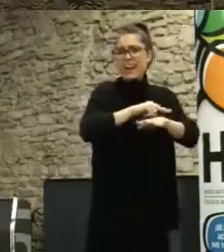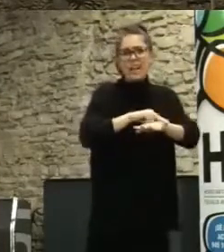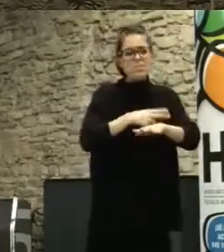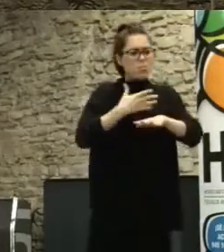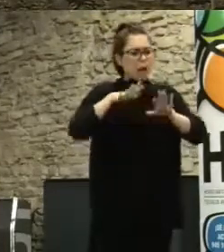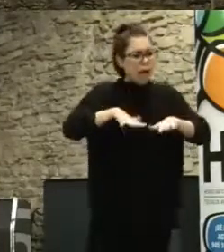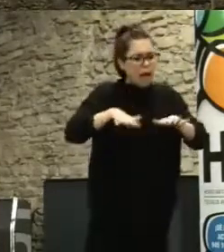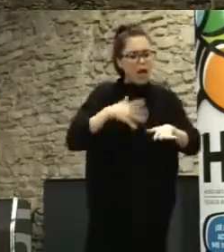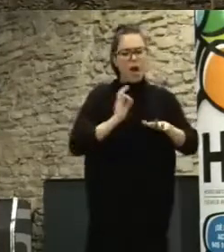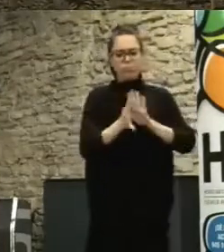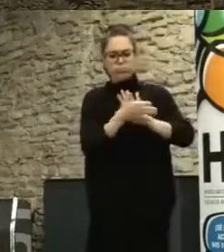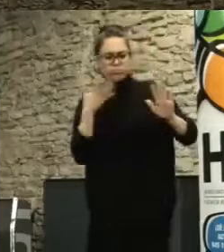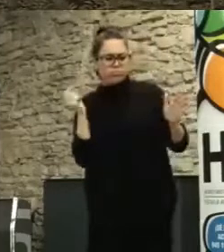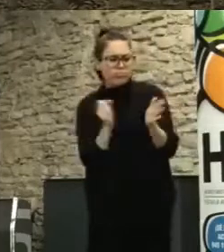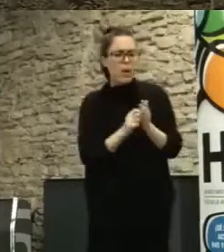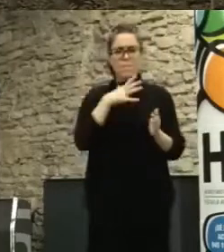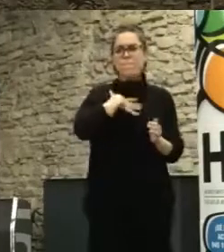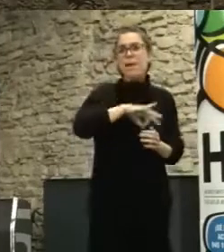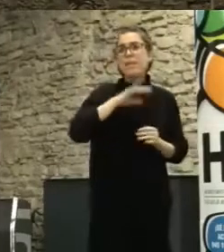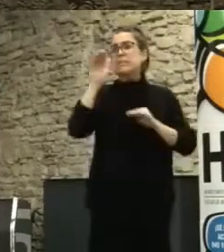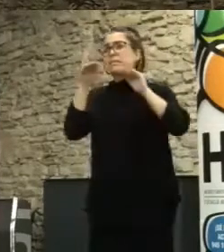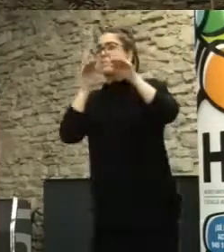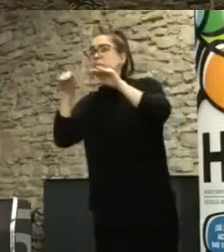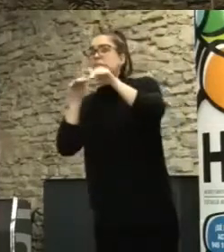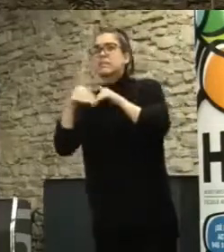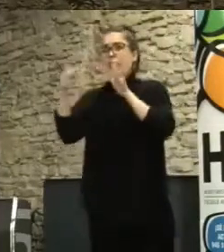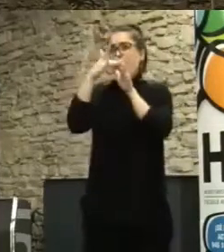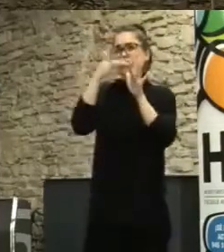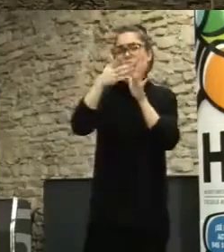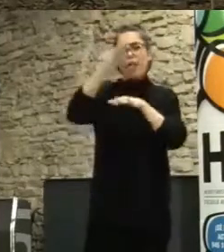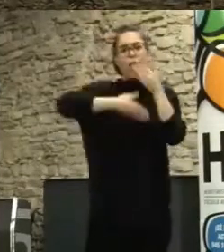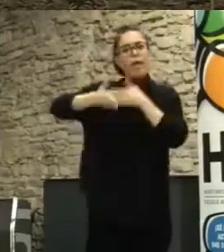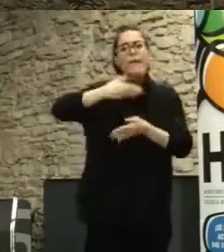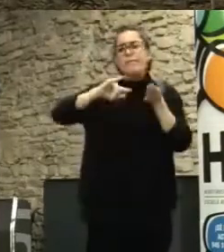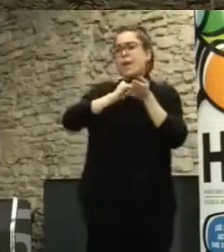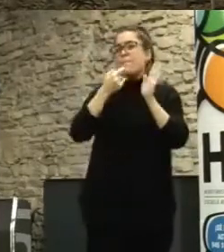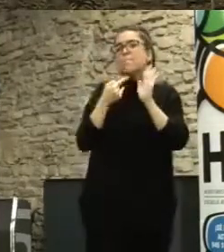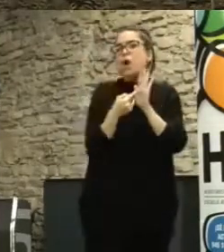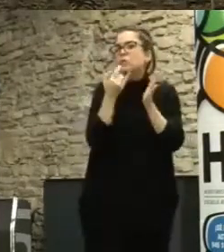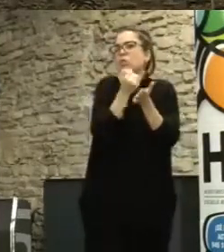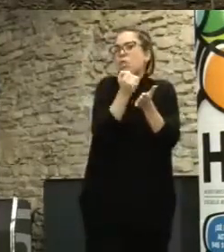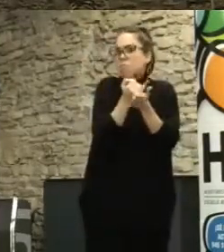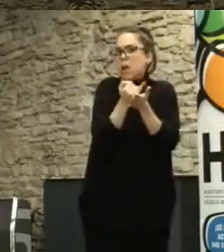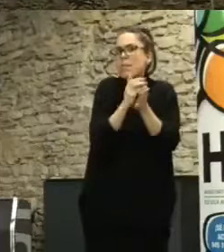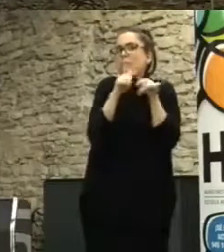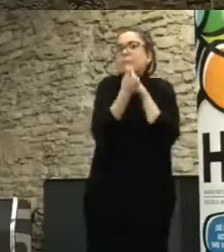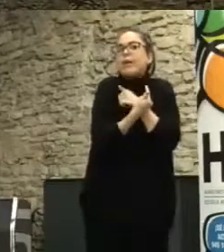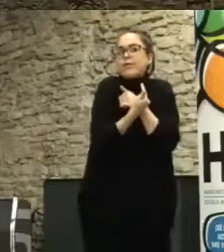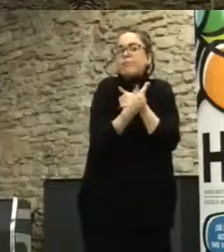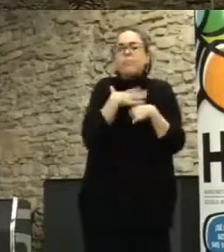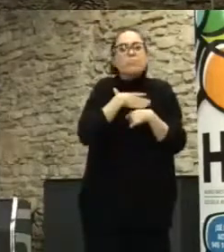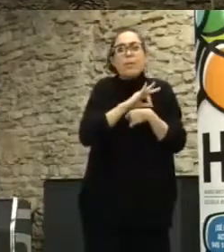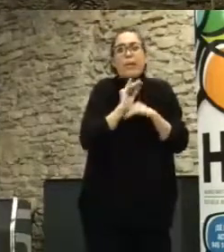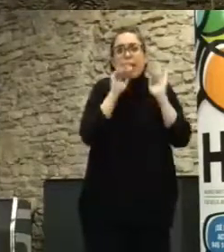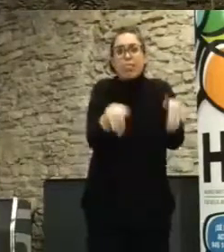de hacerlo con otros actores, de hacerlo a tu ritmo, de hacer proyectos piloto que no sabes si van a funcionar. Entonces, bueno, el Participalab